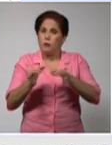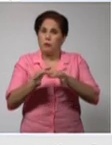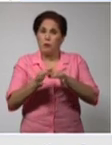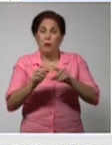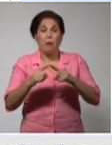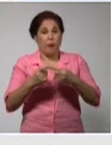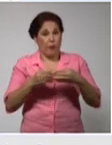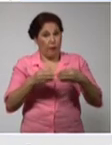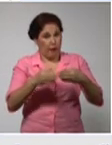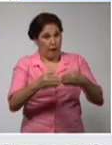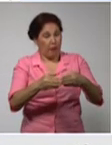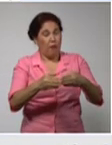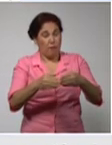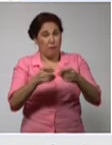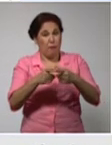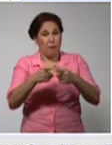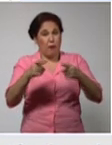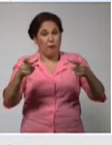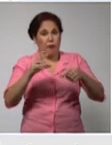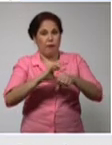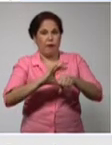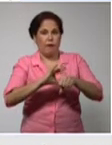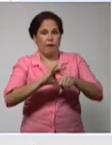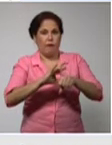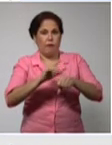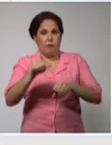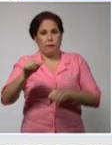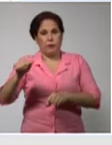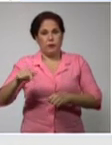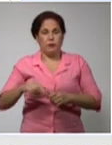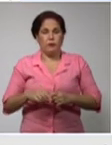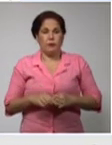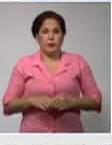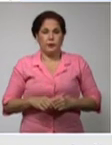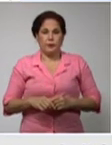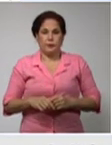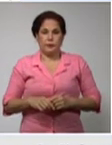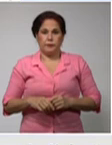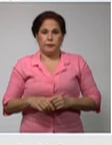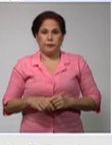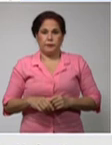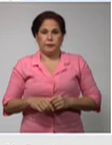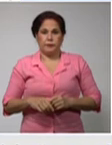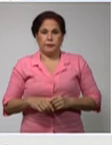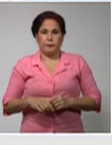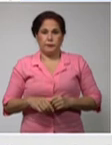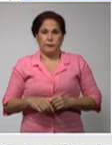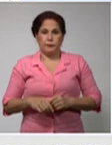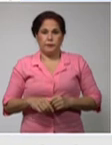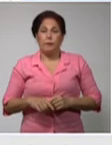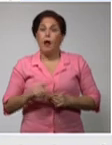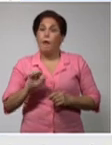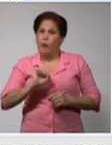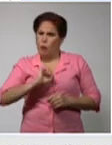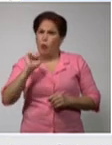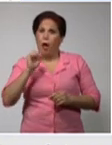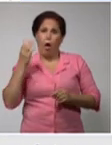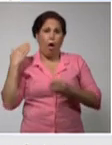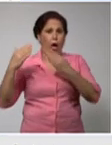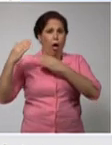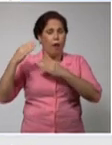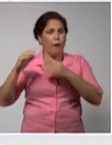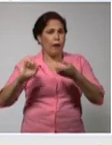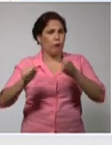todavía muy elevada la cifra de casos de esta provincia, que había logrado durante meses un buen